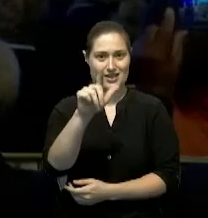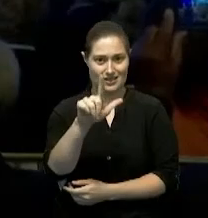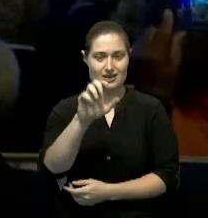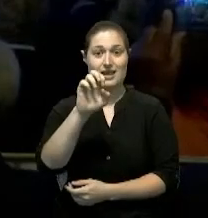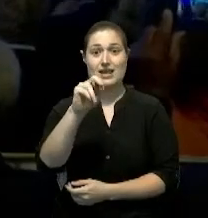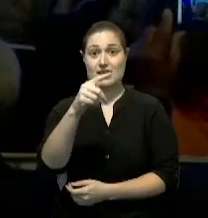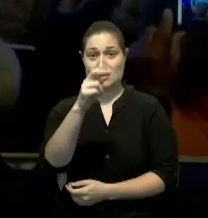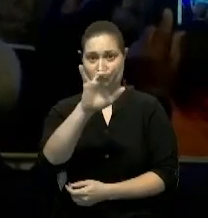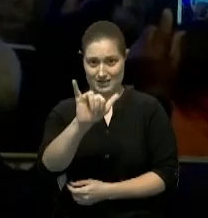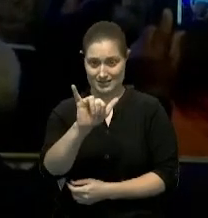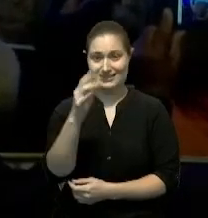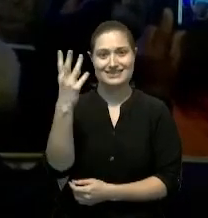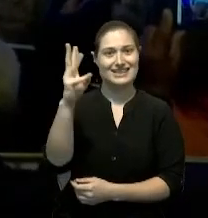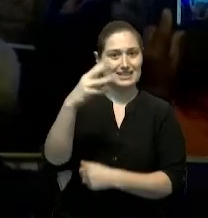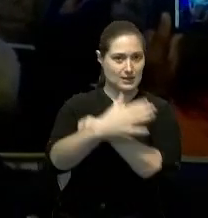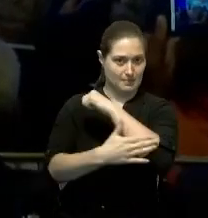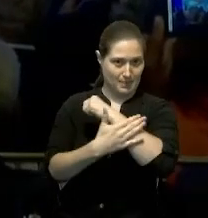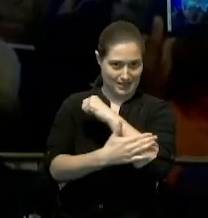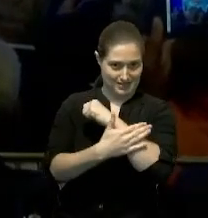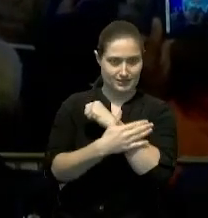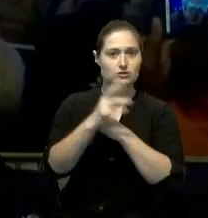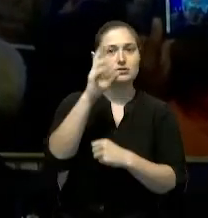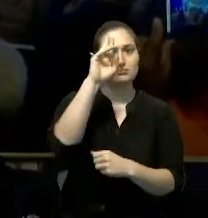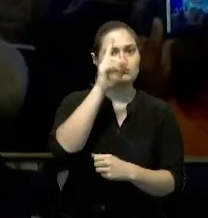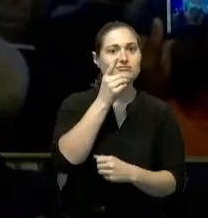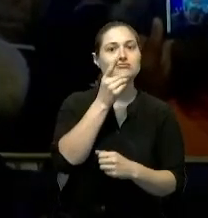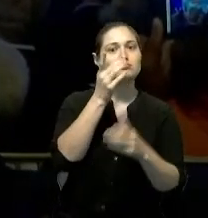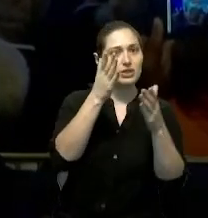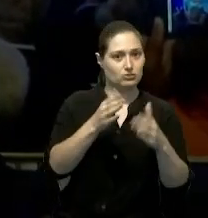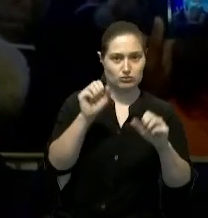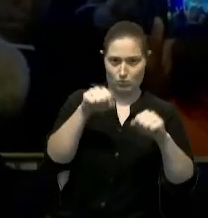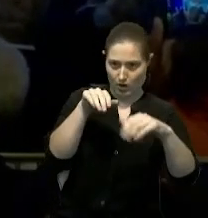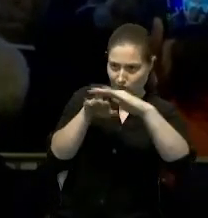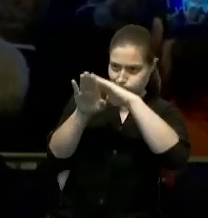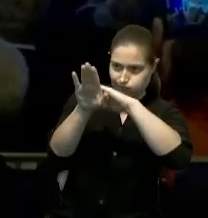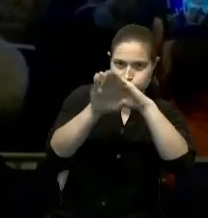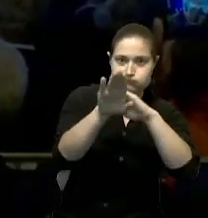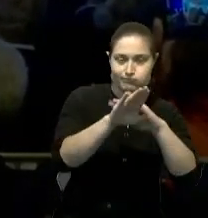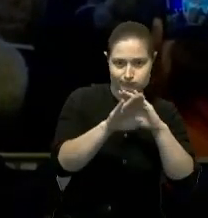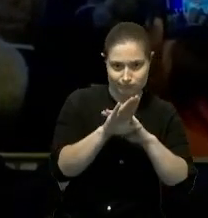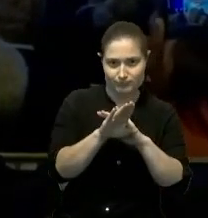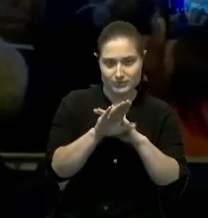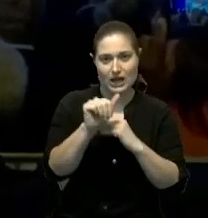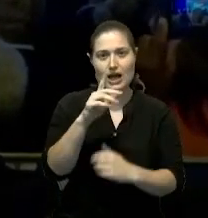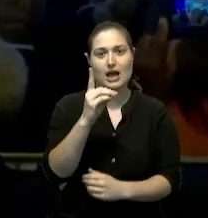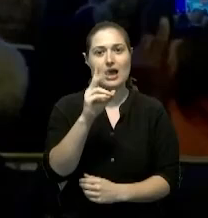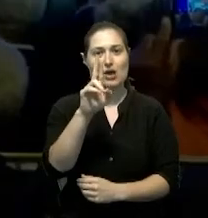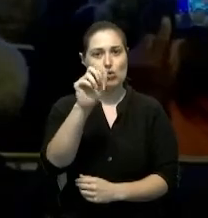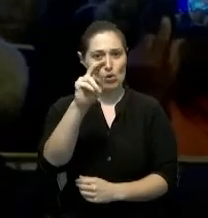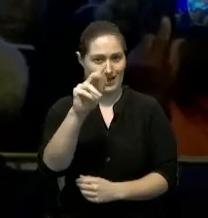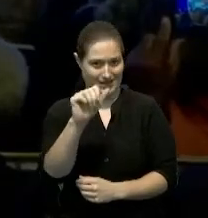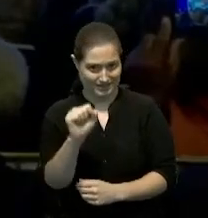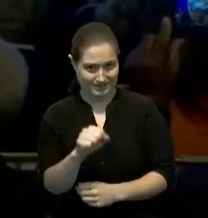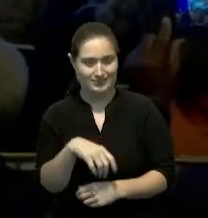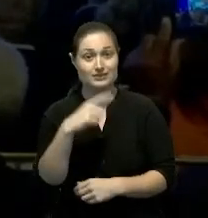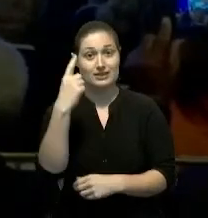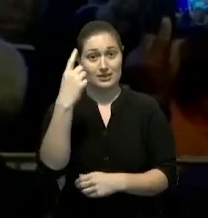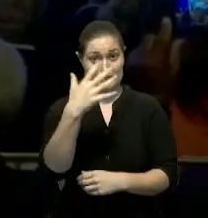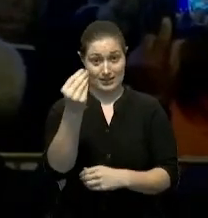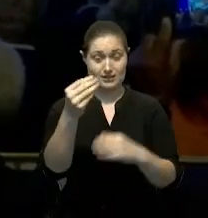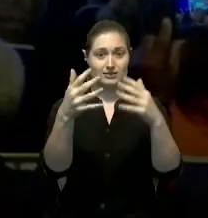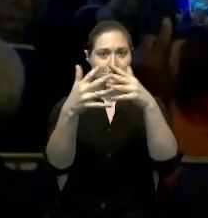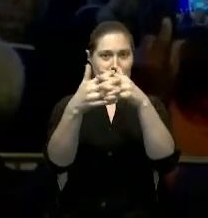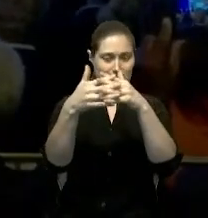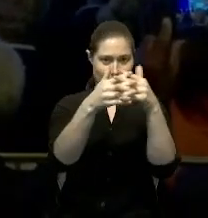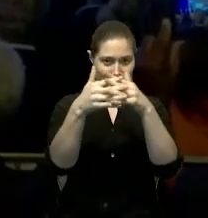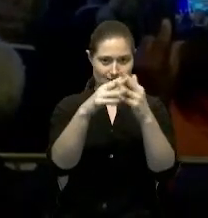países que goza de este privilegio otorgado por la Oficina de Aduanas y Protección Fronteriza de los Estados Unidos, la